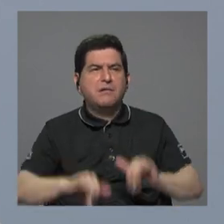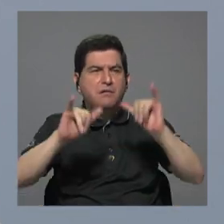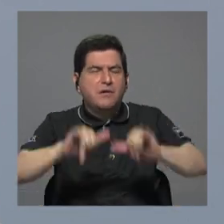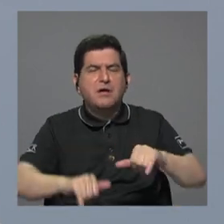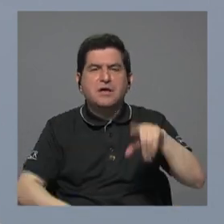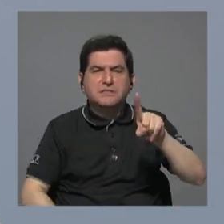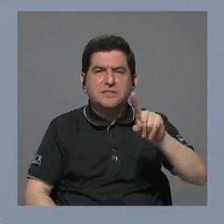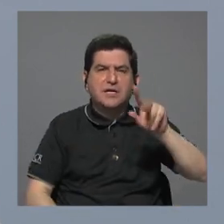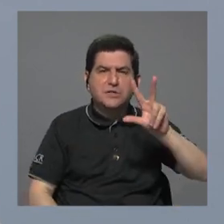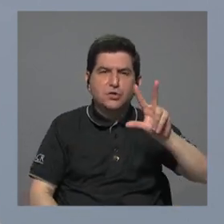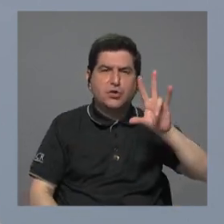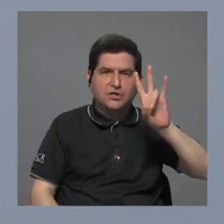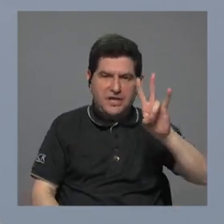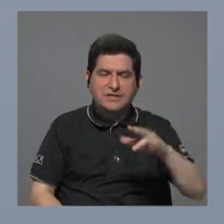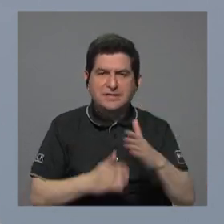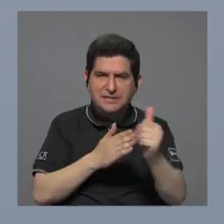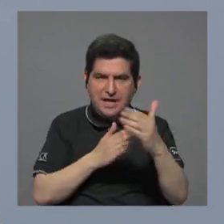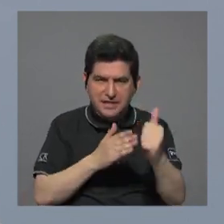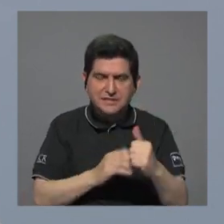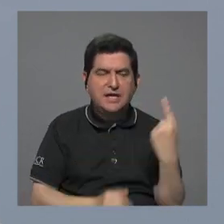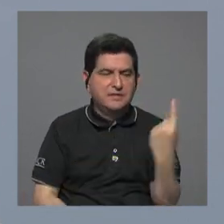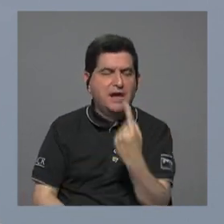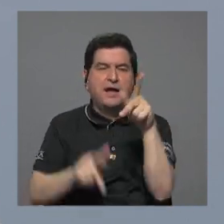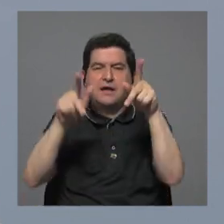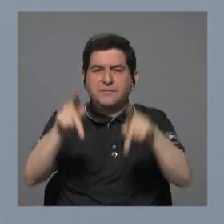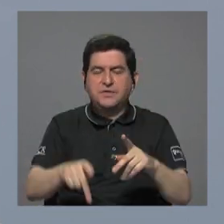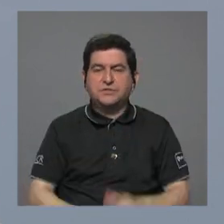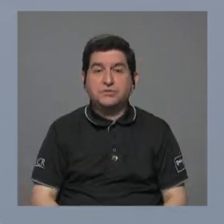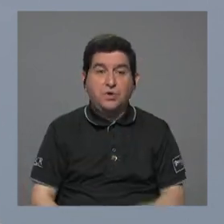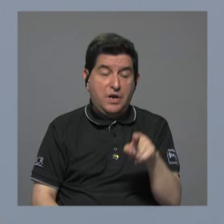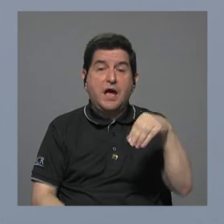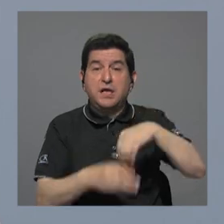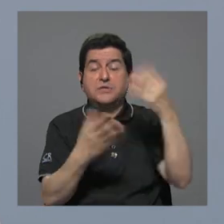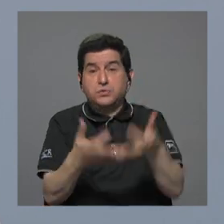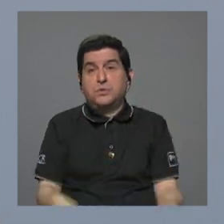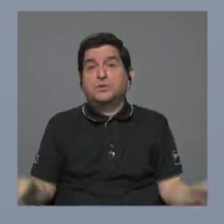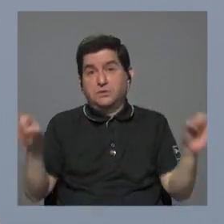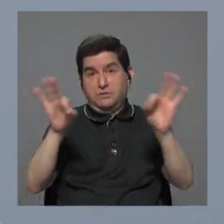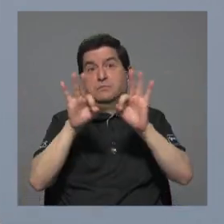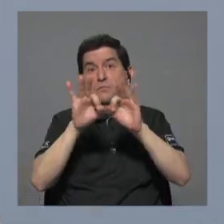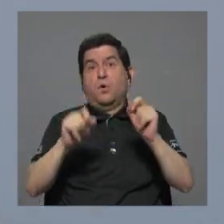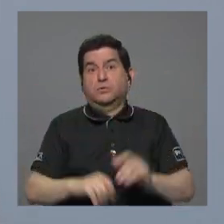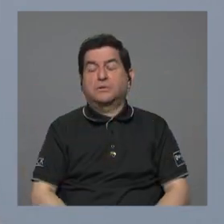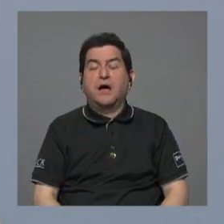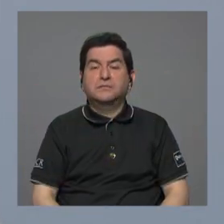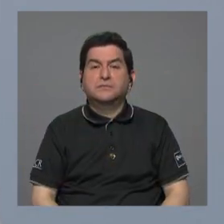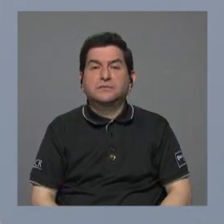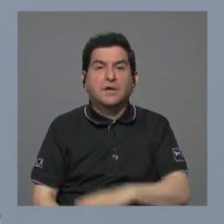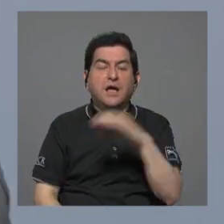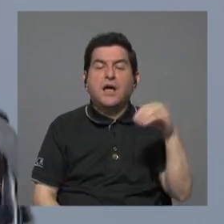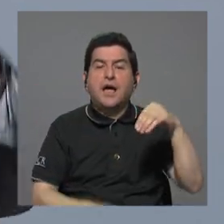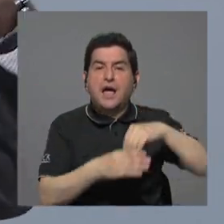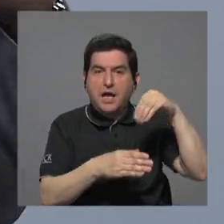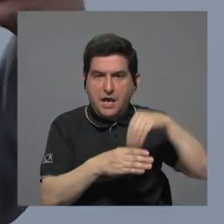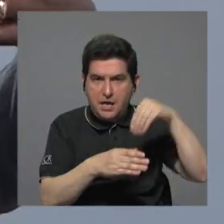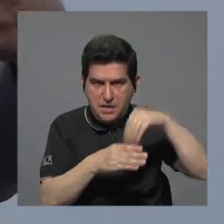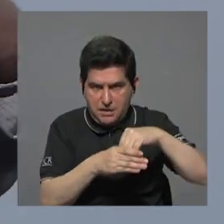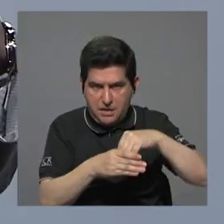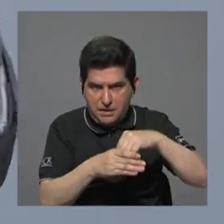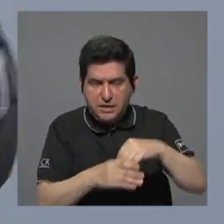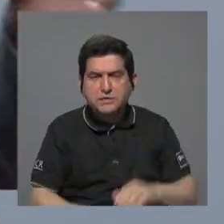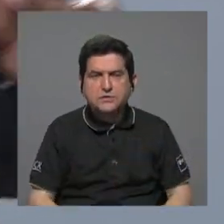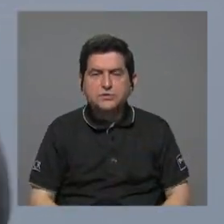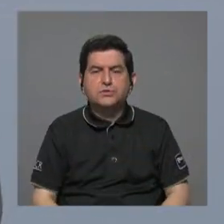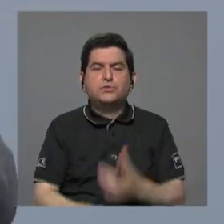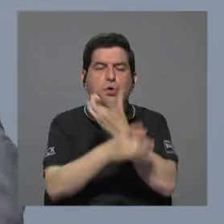ciento treinta y siete dólares cada uno es un ingreso importante y un ingreso que se que